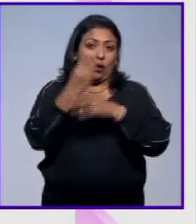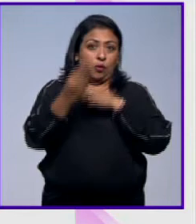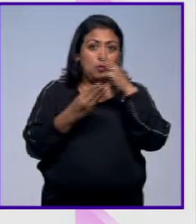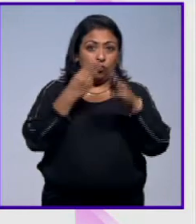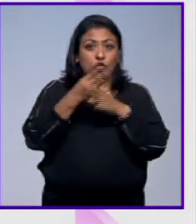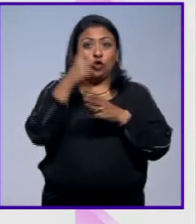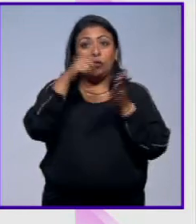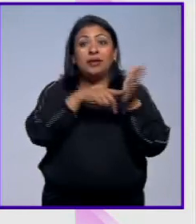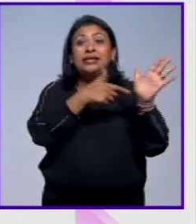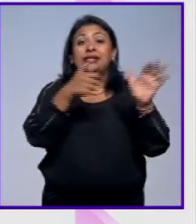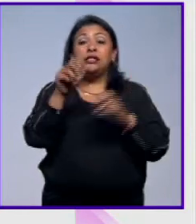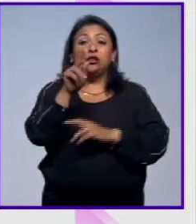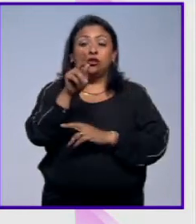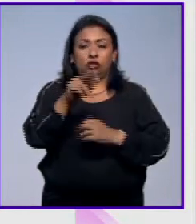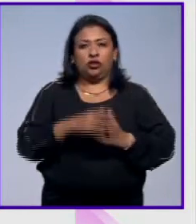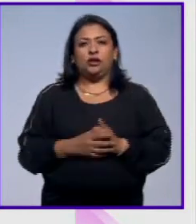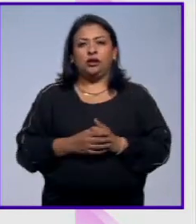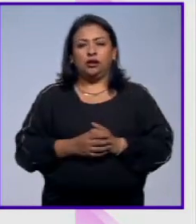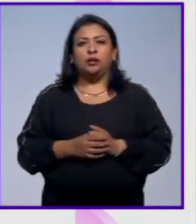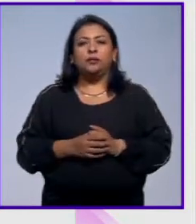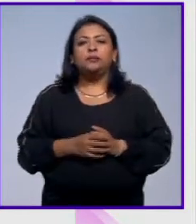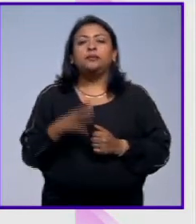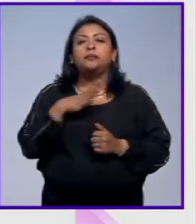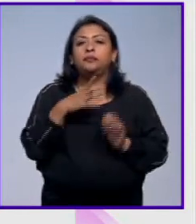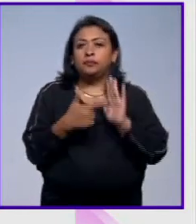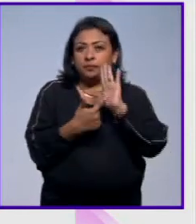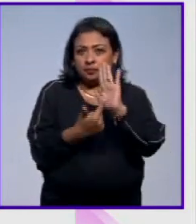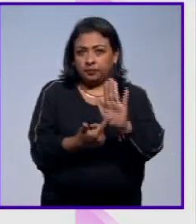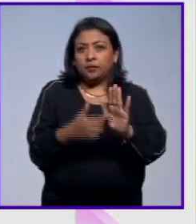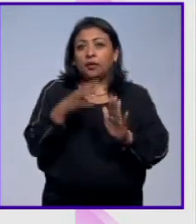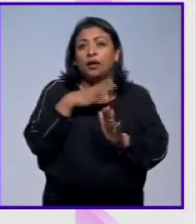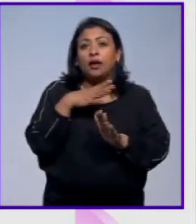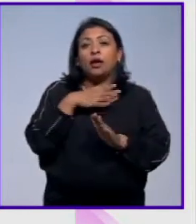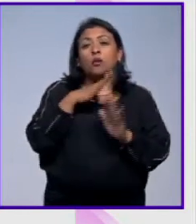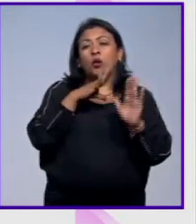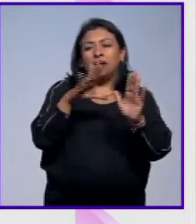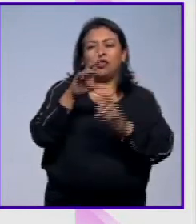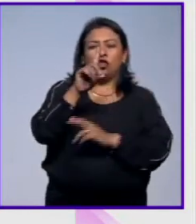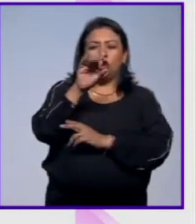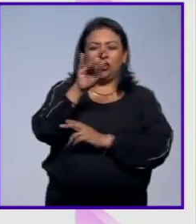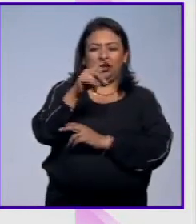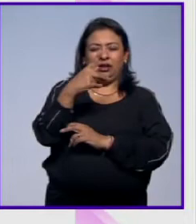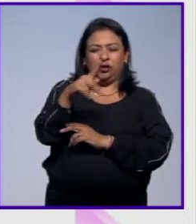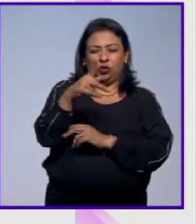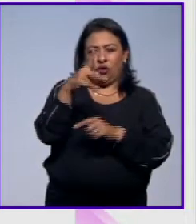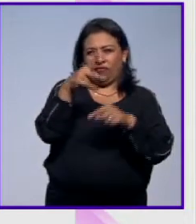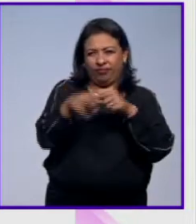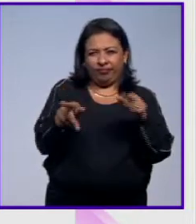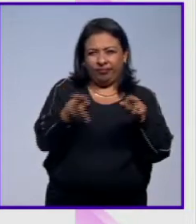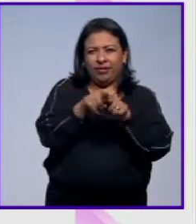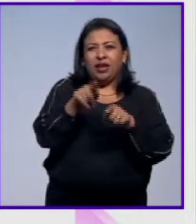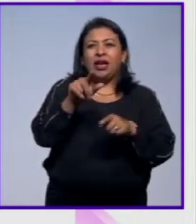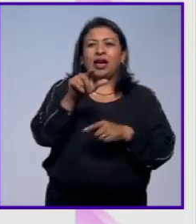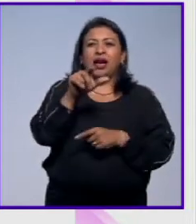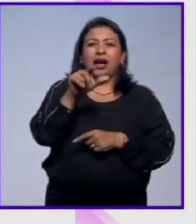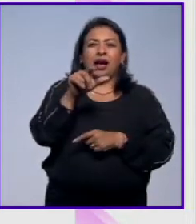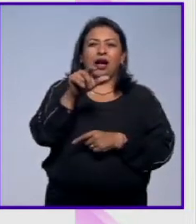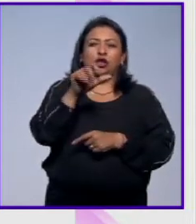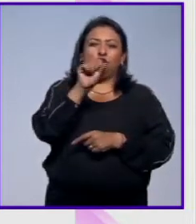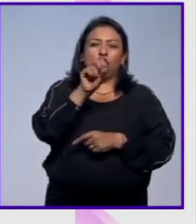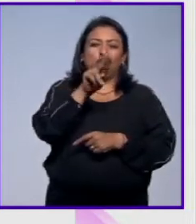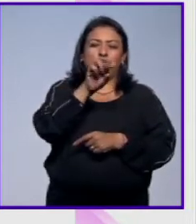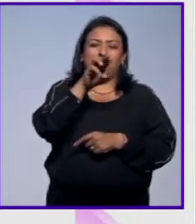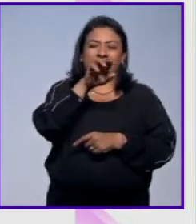1680 tenemos aquí la doctrina breve del arzobispo Sumálaga